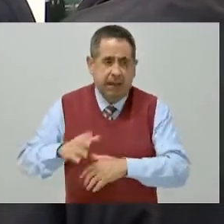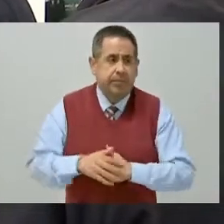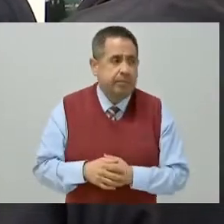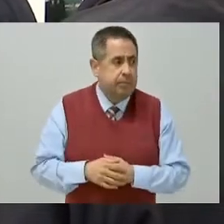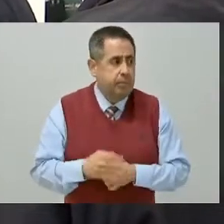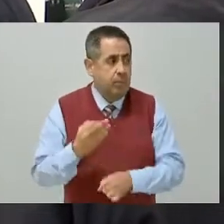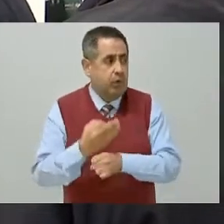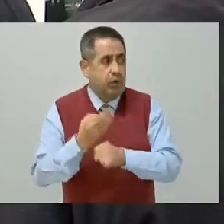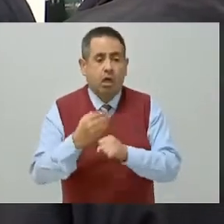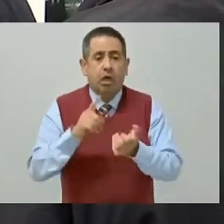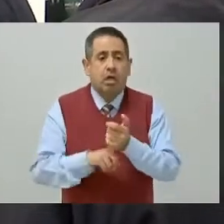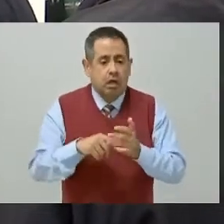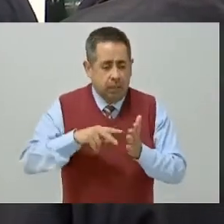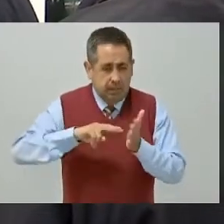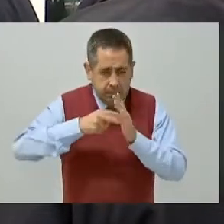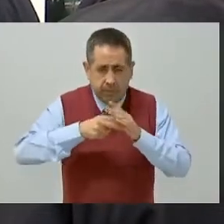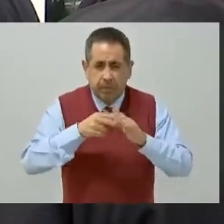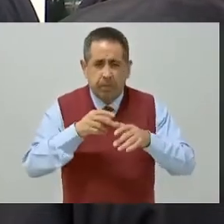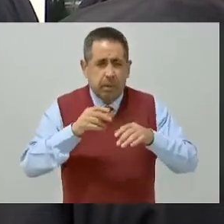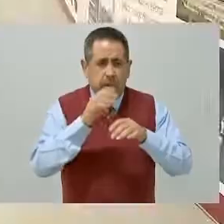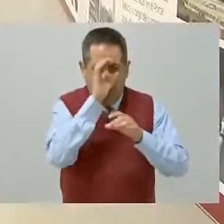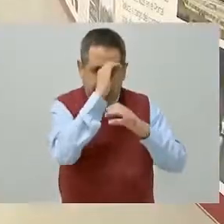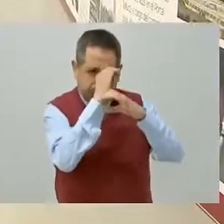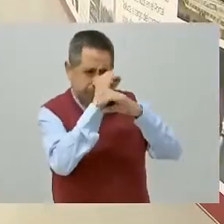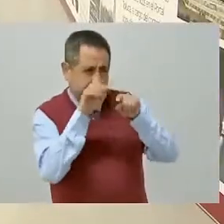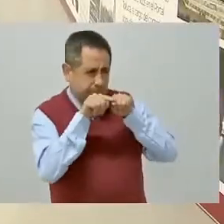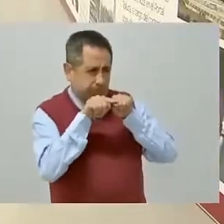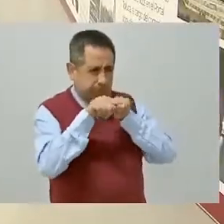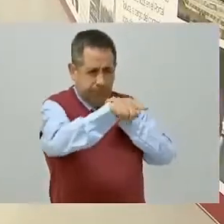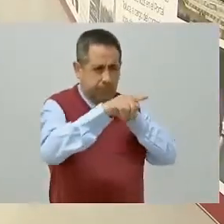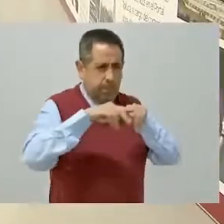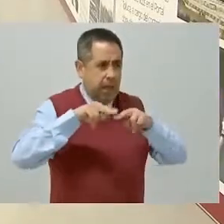momento los trabajos de topografía previos a la construcción de la vía,